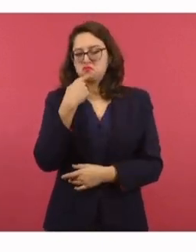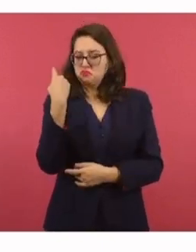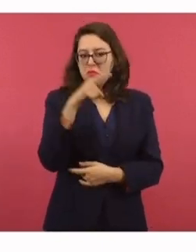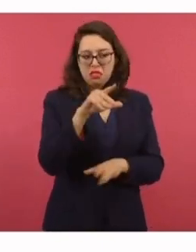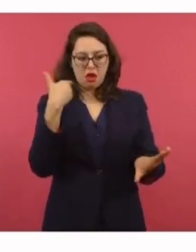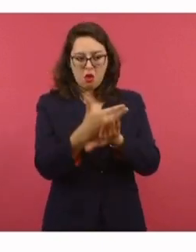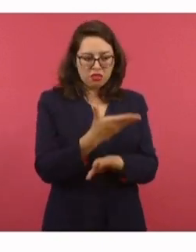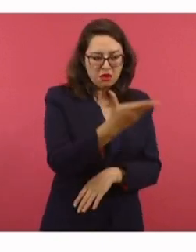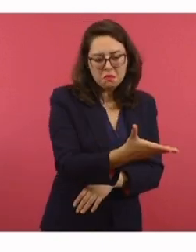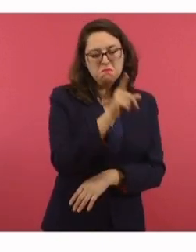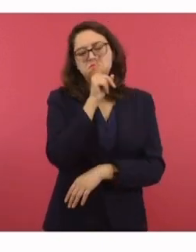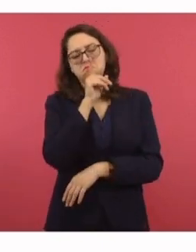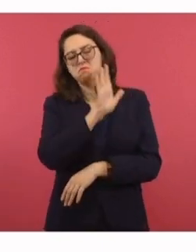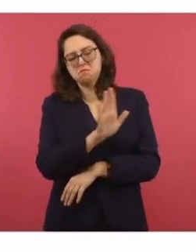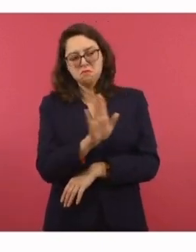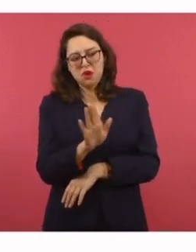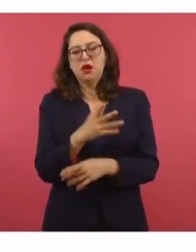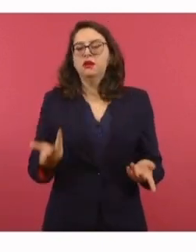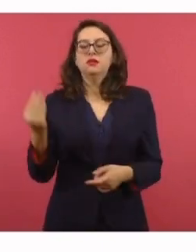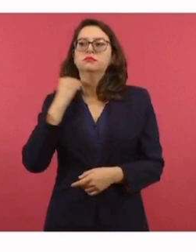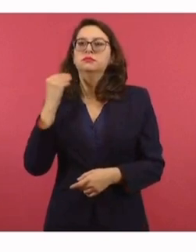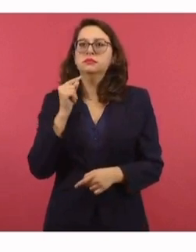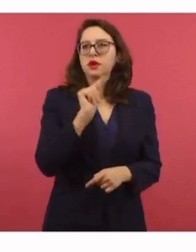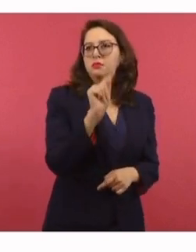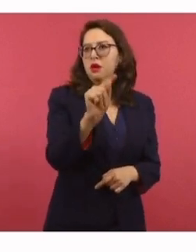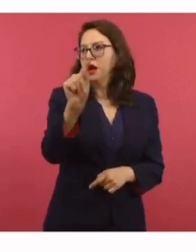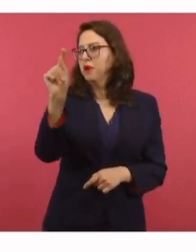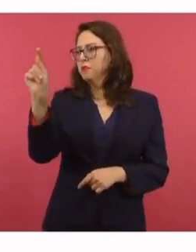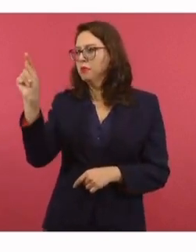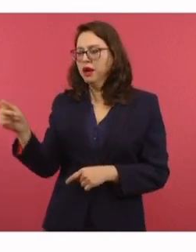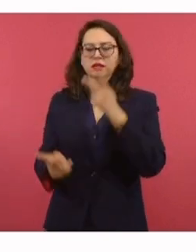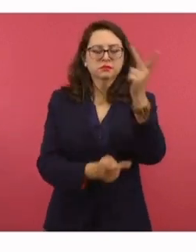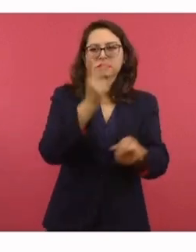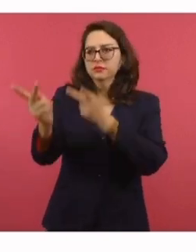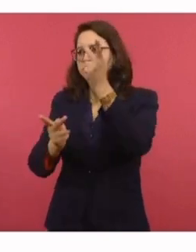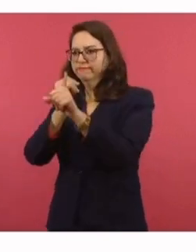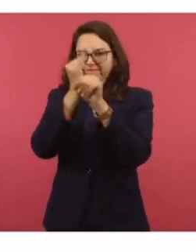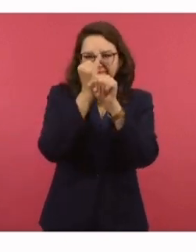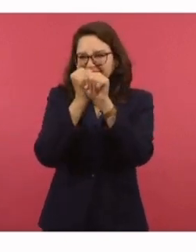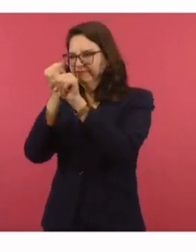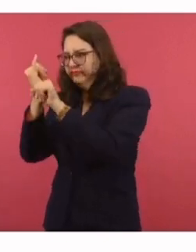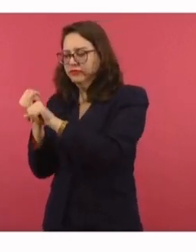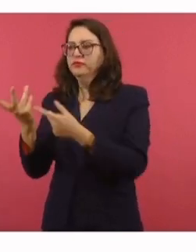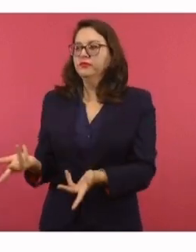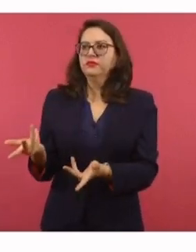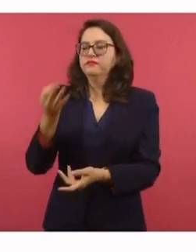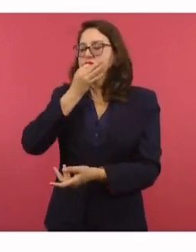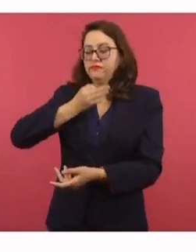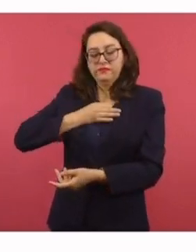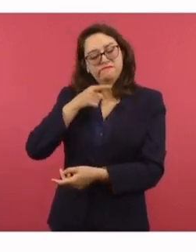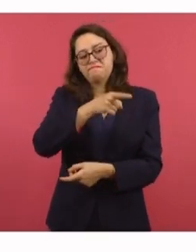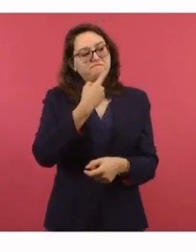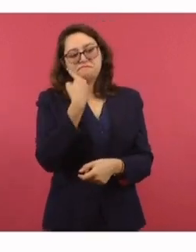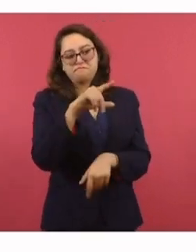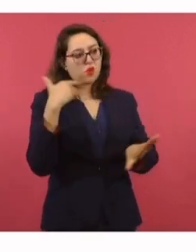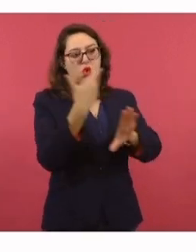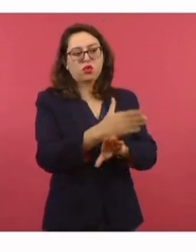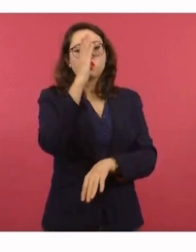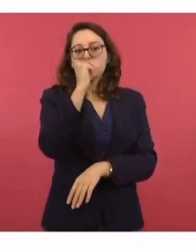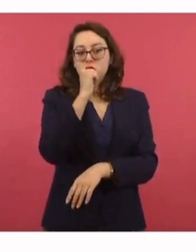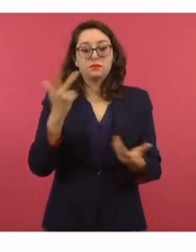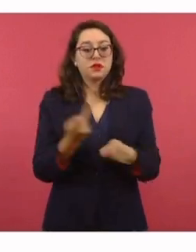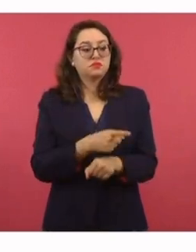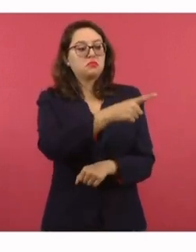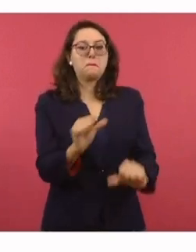abogados y resulta que usted, de conformidad con las leyes vigentes en su país, goza de impunidad. Es decir, no hay